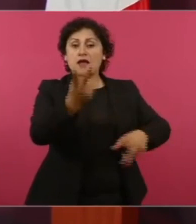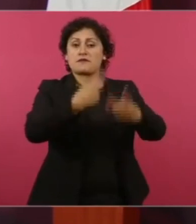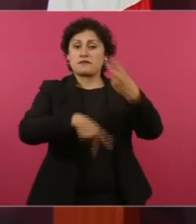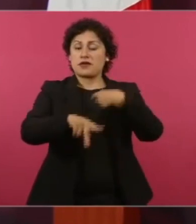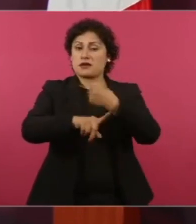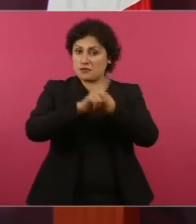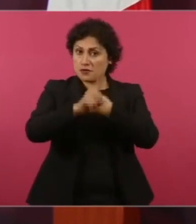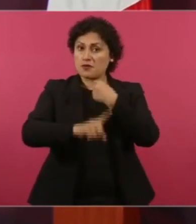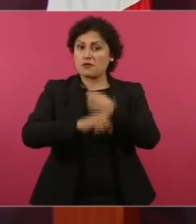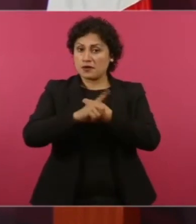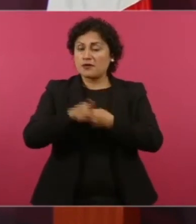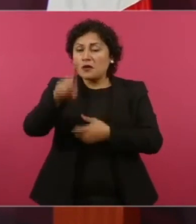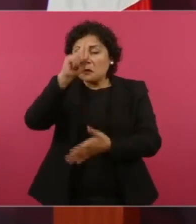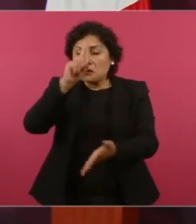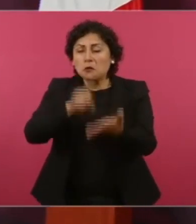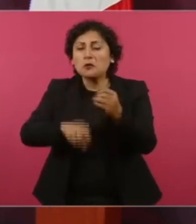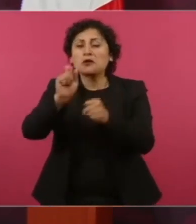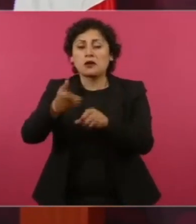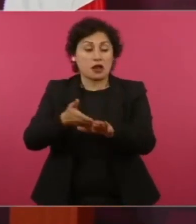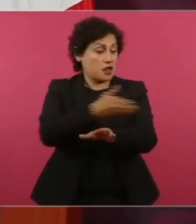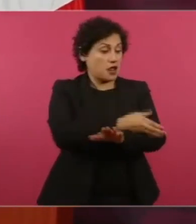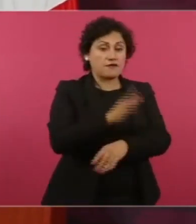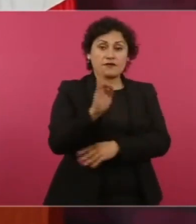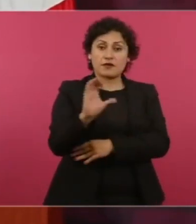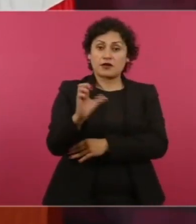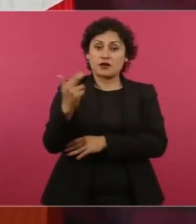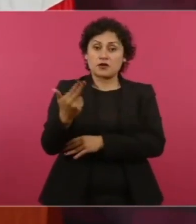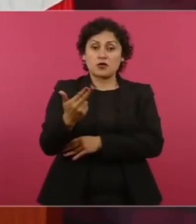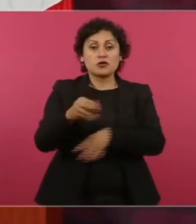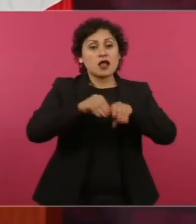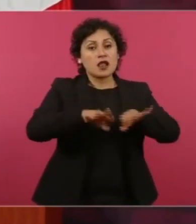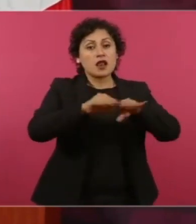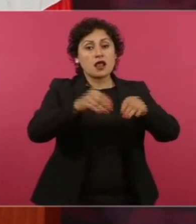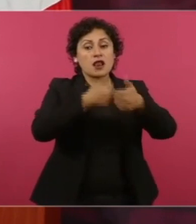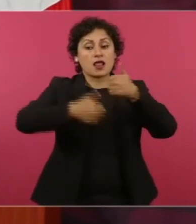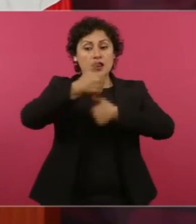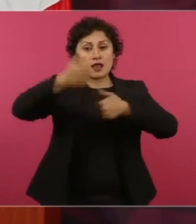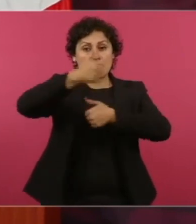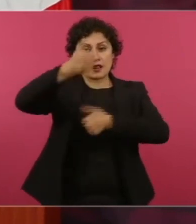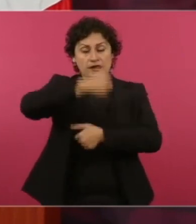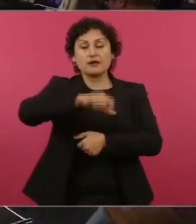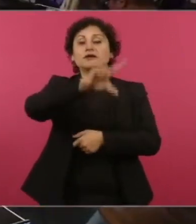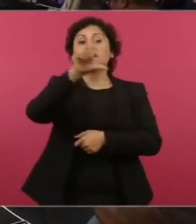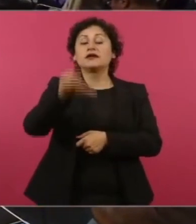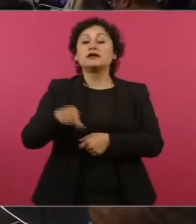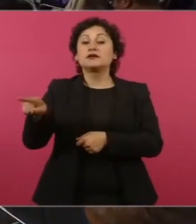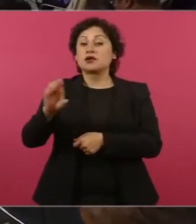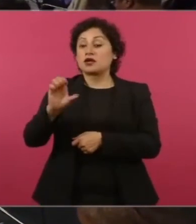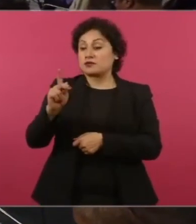en aquel entonces a Calderón, que después con el fraude lo imponen